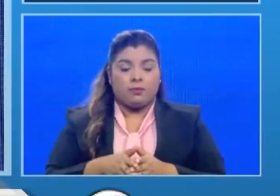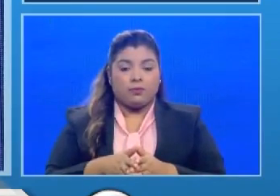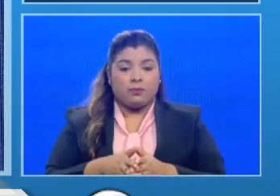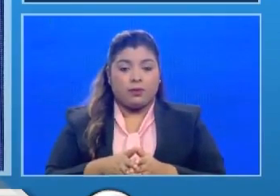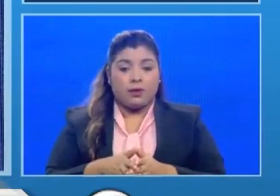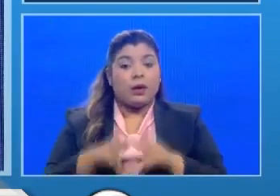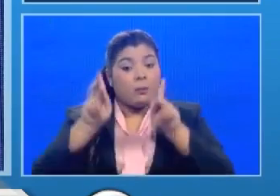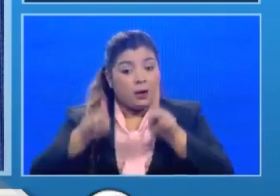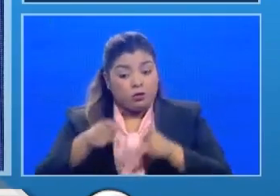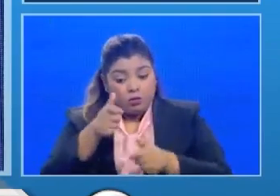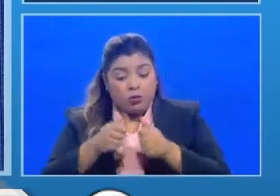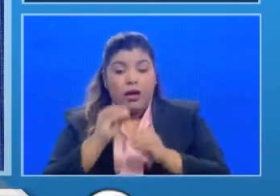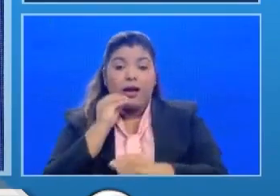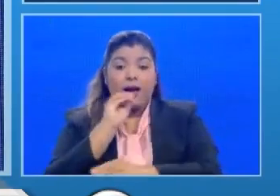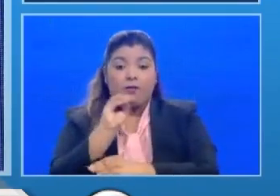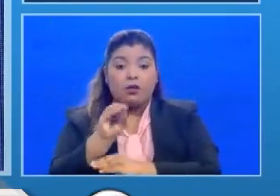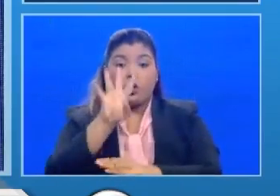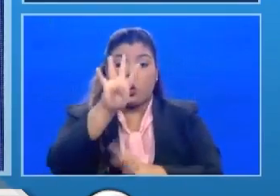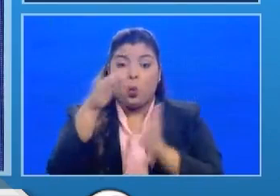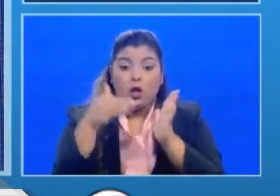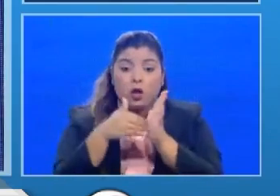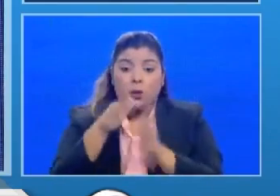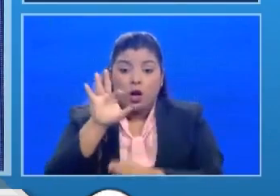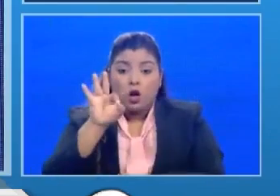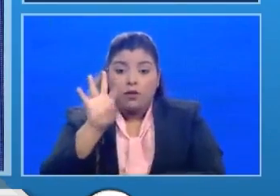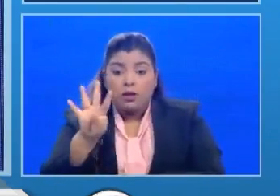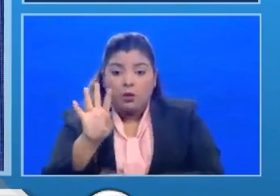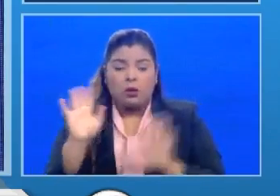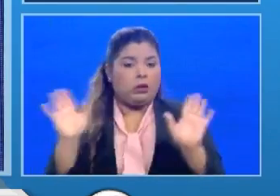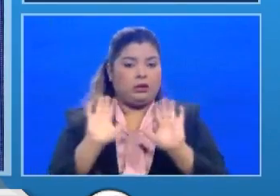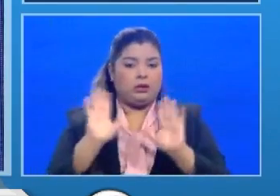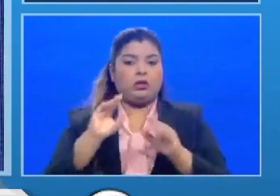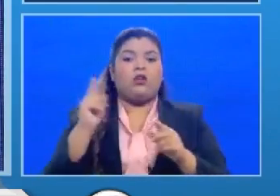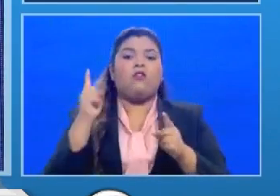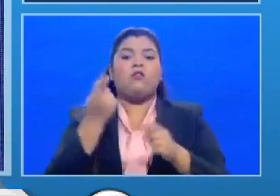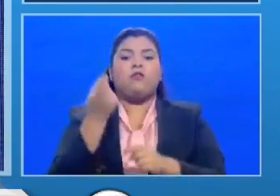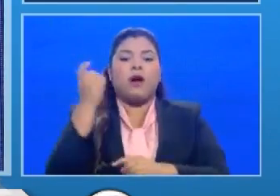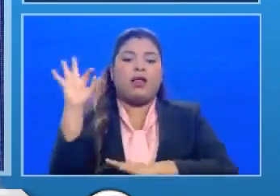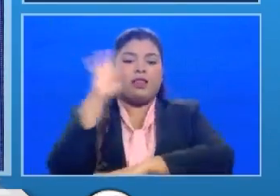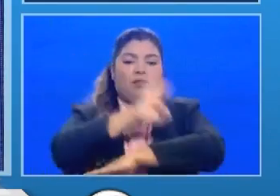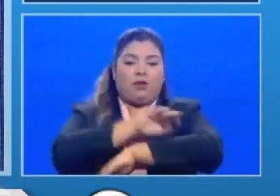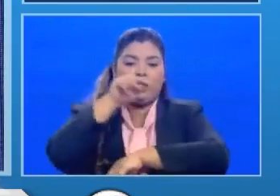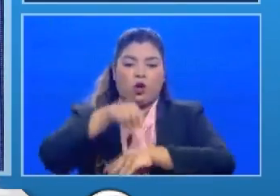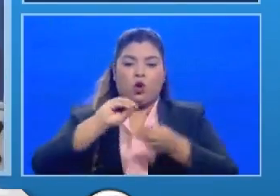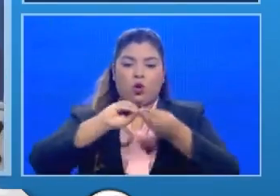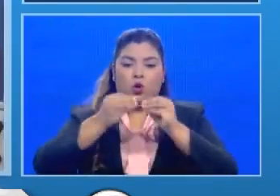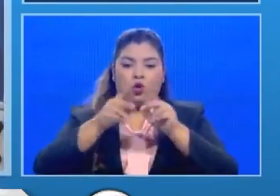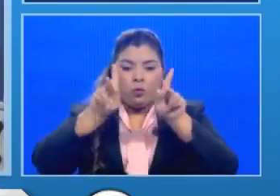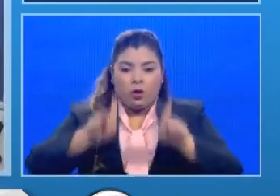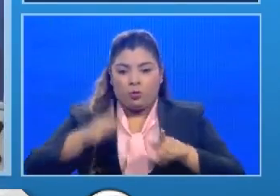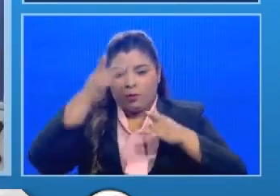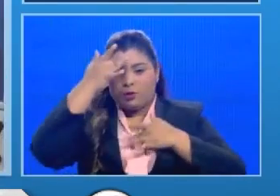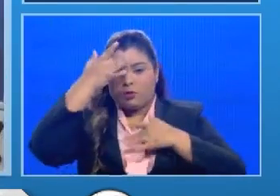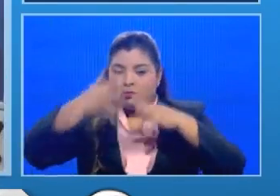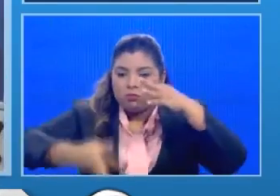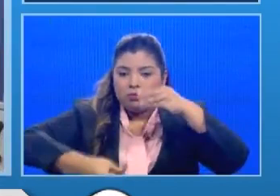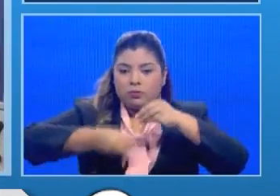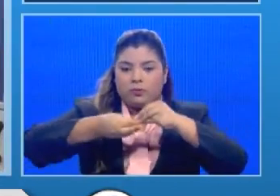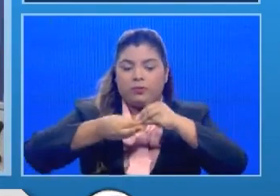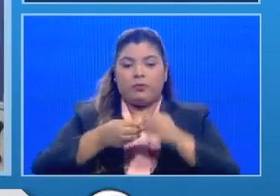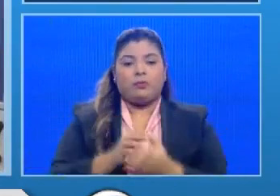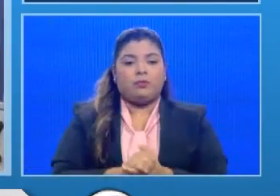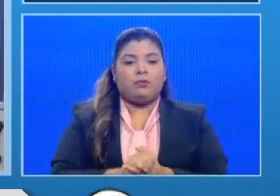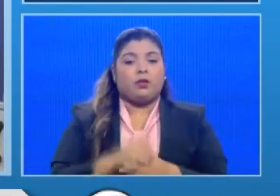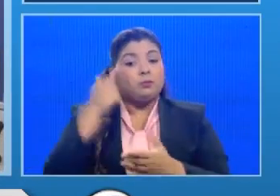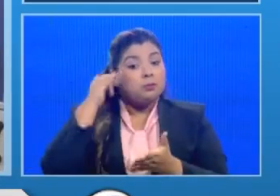se reportaron 4.094 era porque no se habían actualizado a la fecha del día de hoy muchas gracias señora ministra de